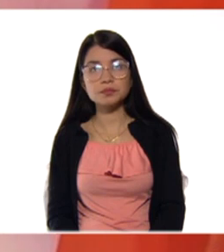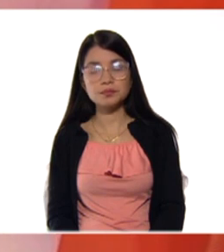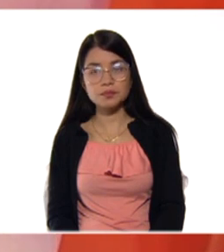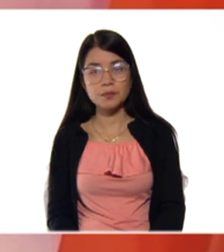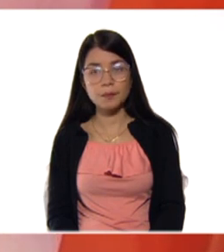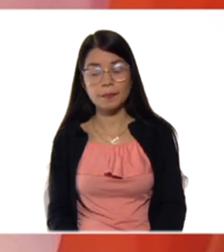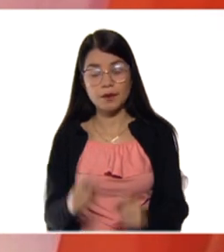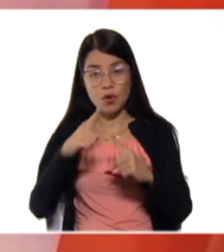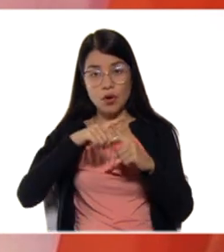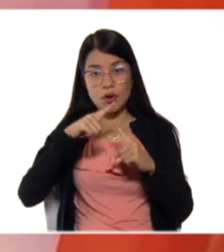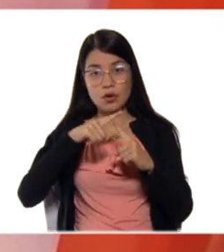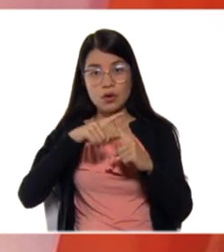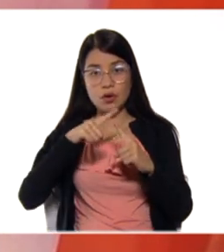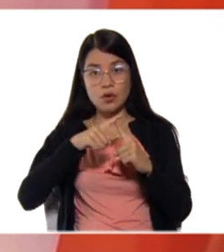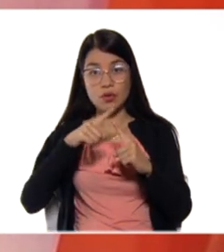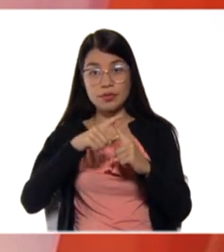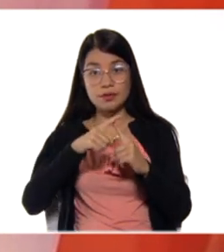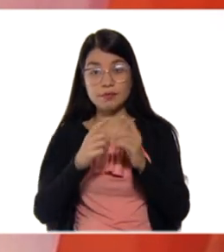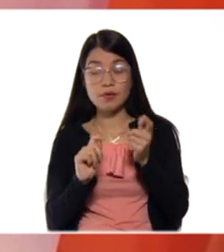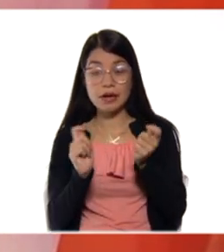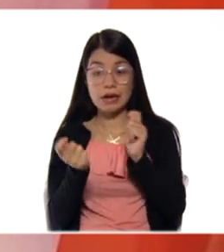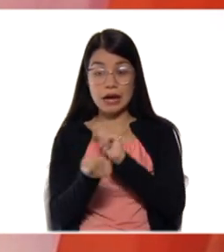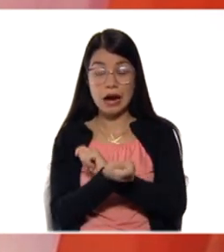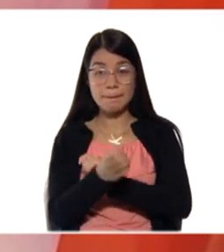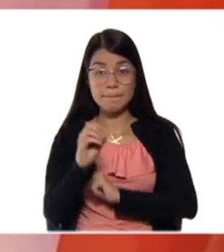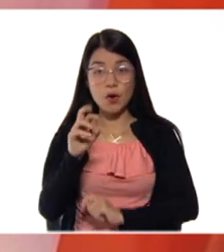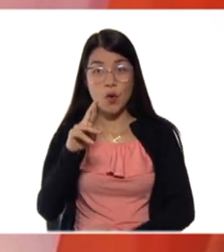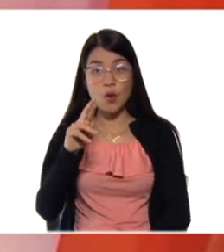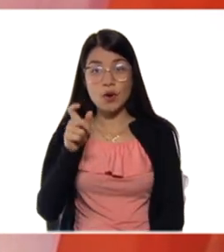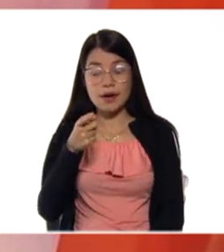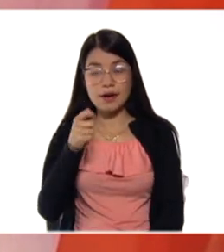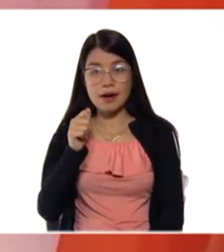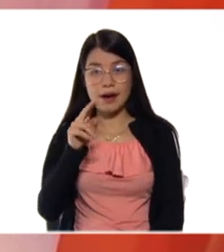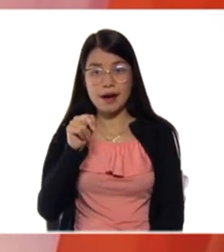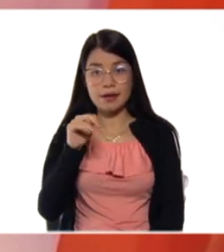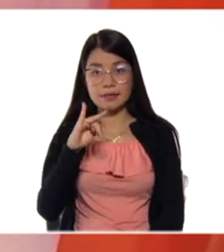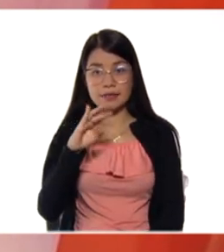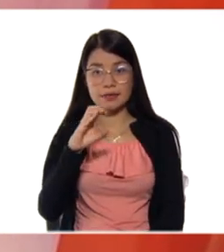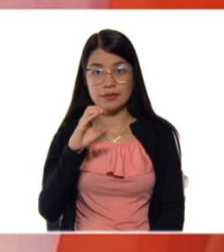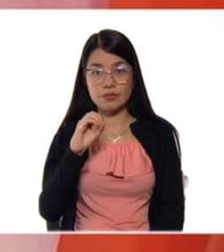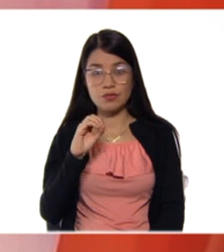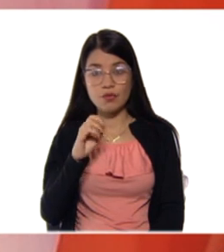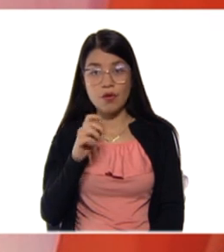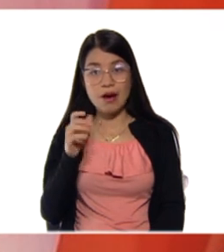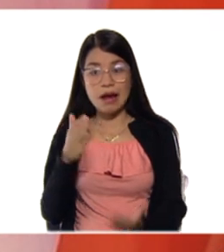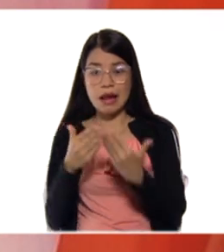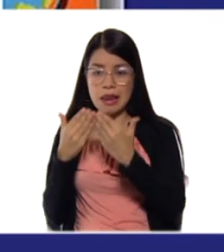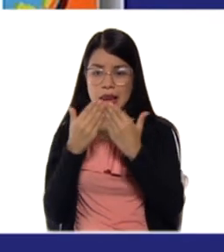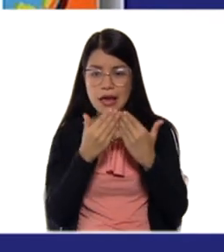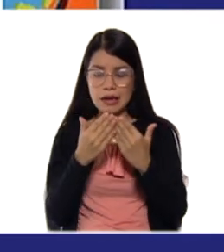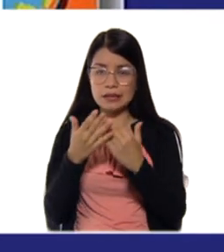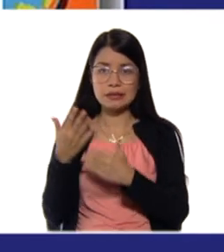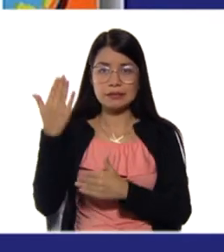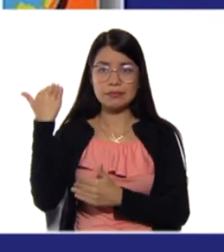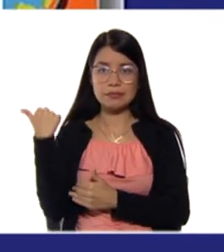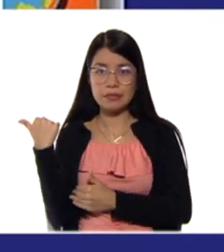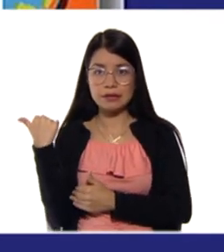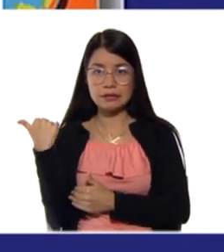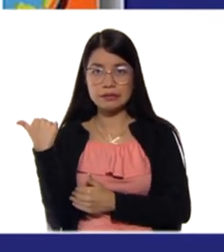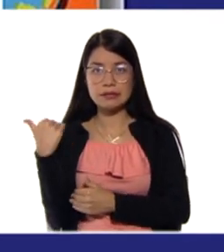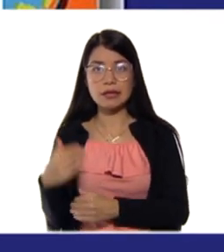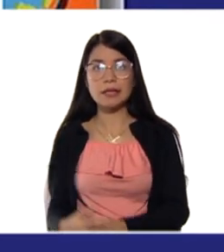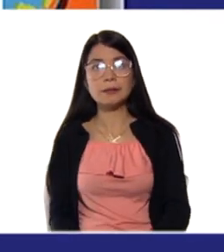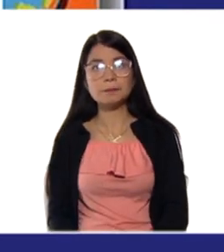Los tipos de reacciones orgánicas. La clase pasada las habíamos mencionado, pero vamos a recordarlas. Reacción de sustitución.